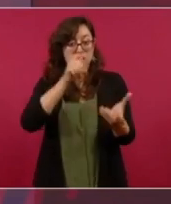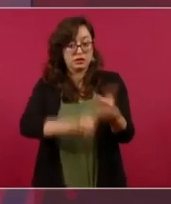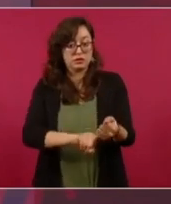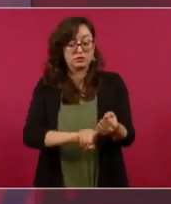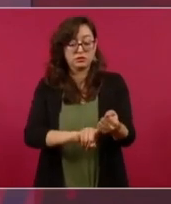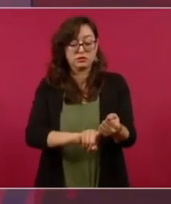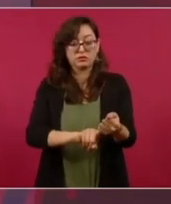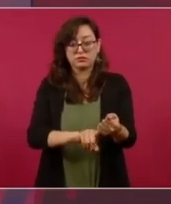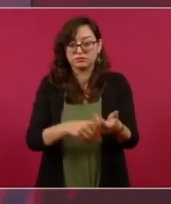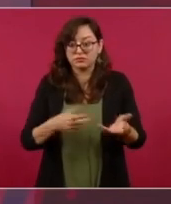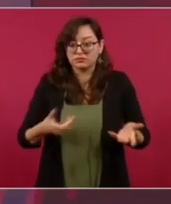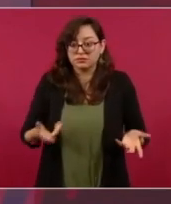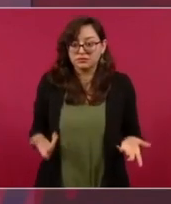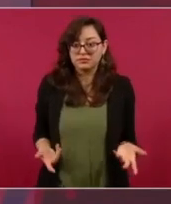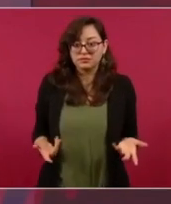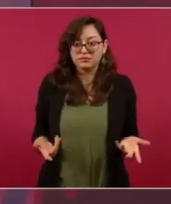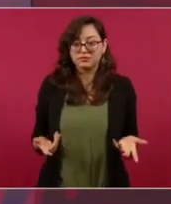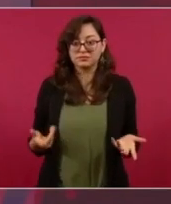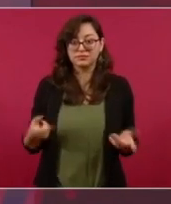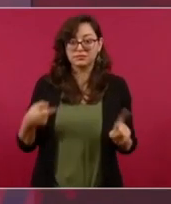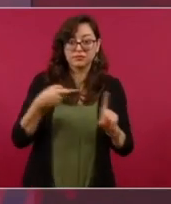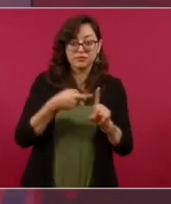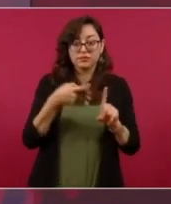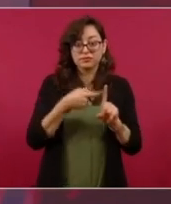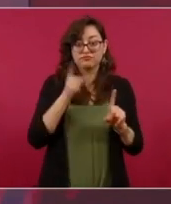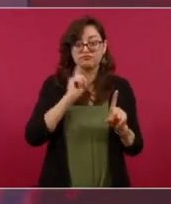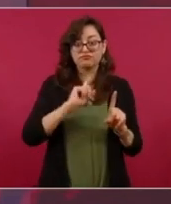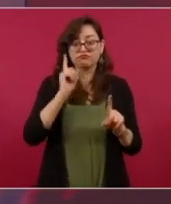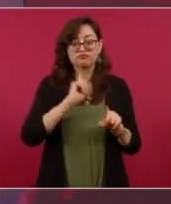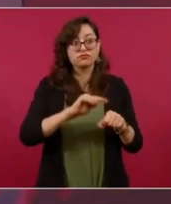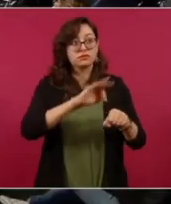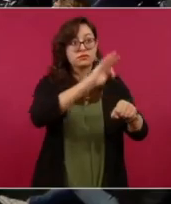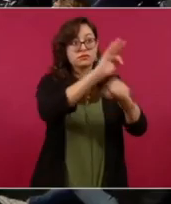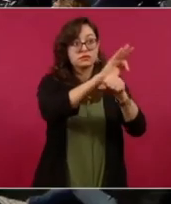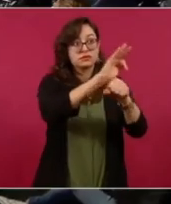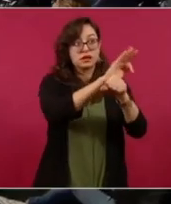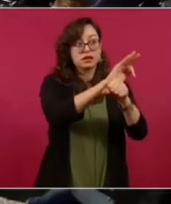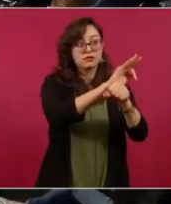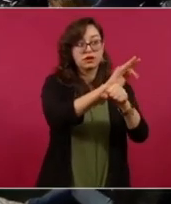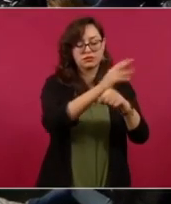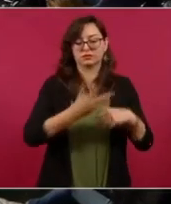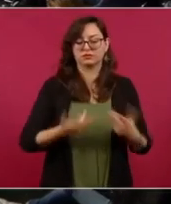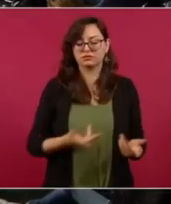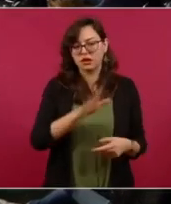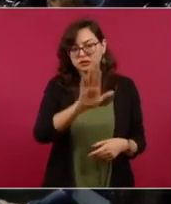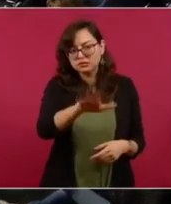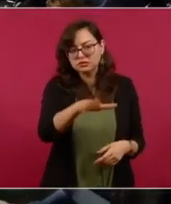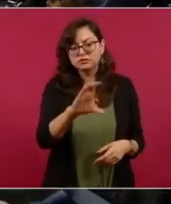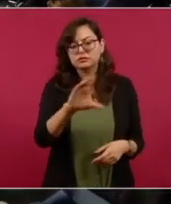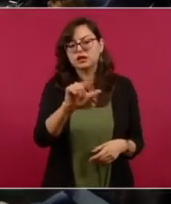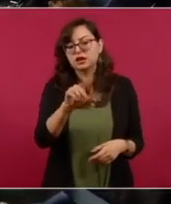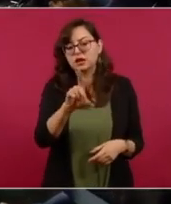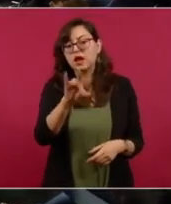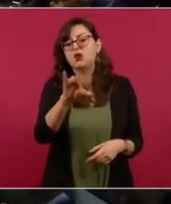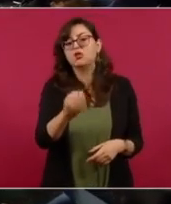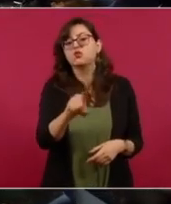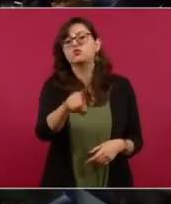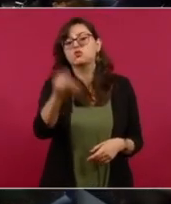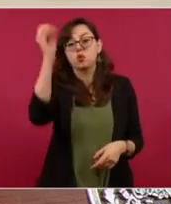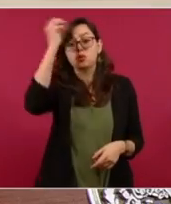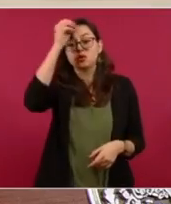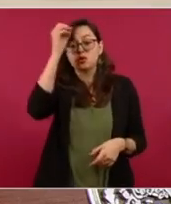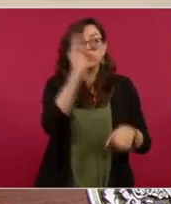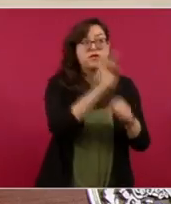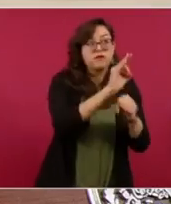así como ella ahora falta Claudio que diga